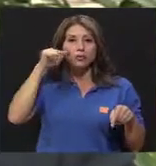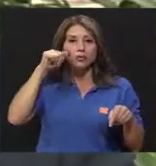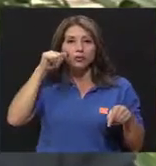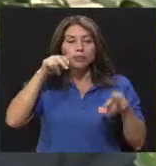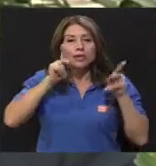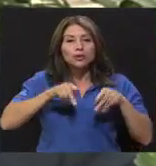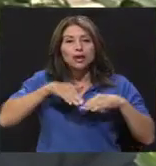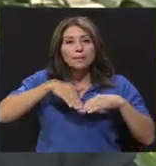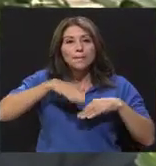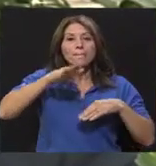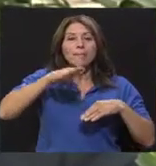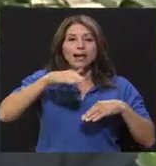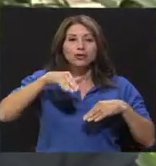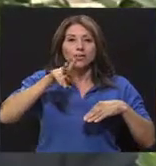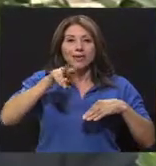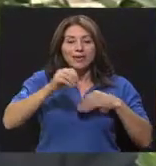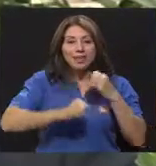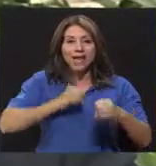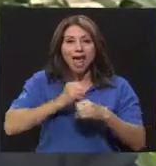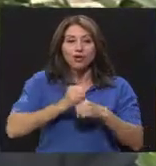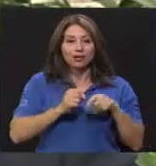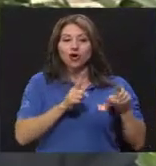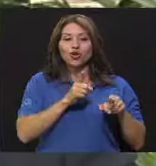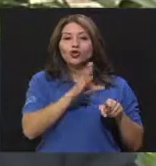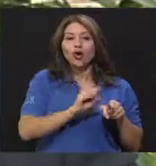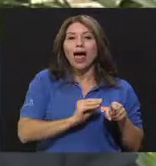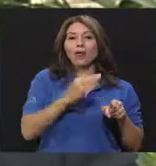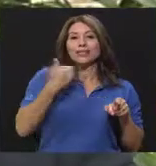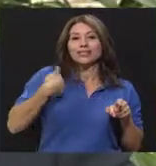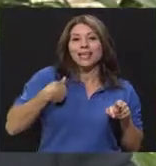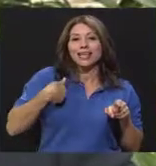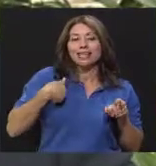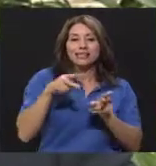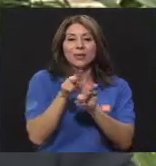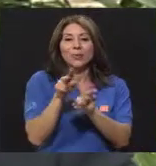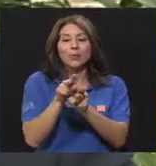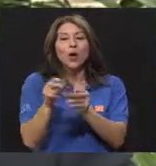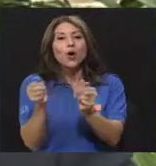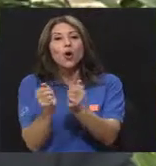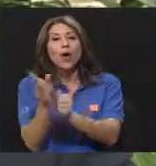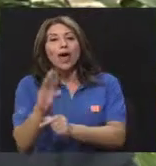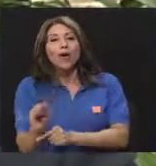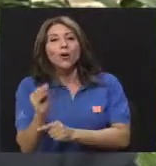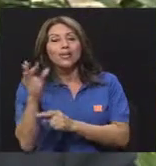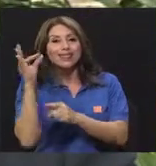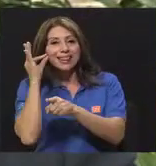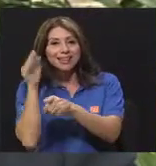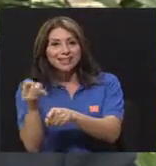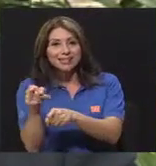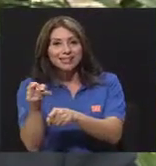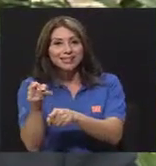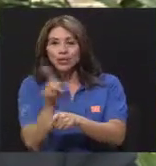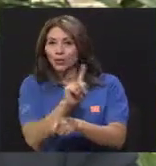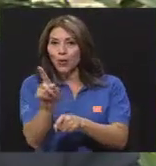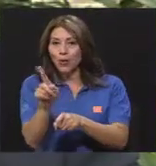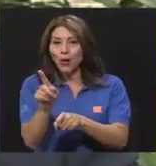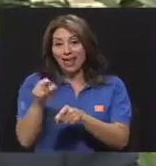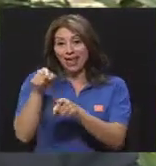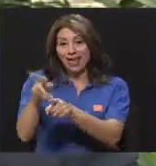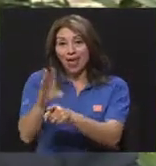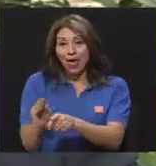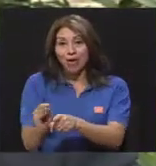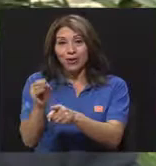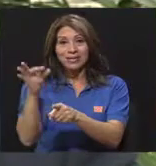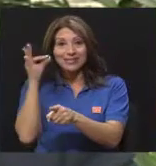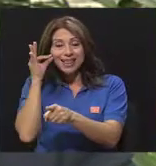o son adultos. O sea, no son adolescentes que están teniendo relaciones sexuales con adolescentes y que se están embarazando, sino que